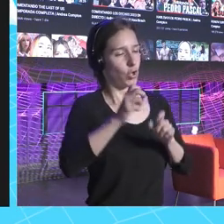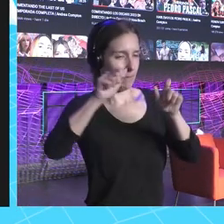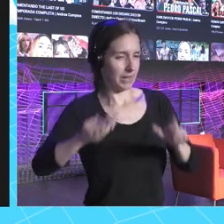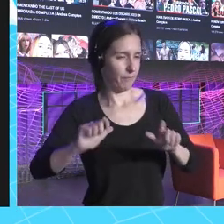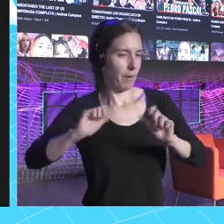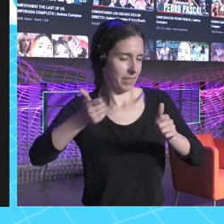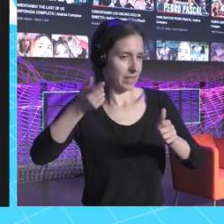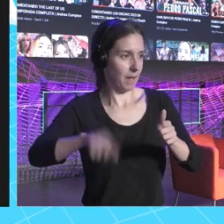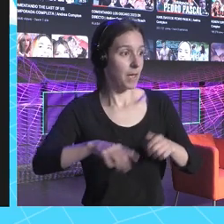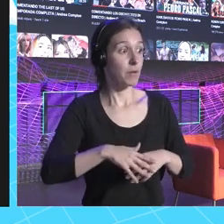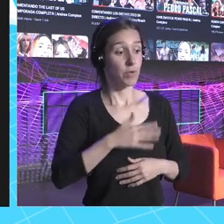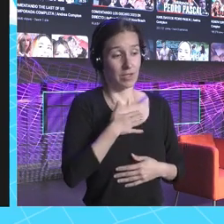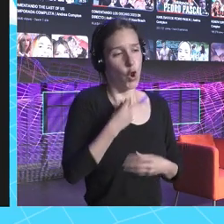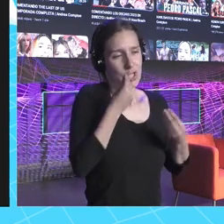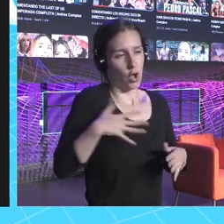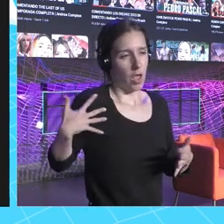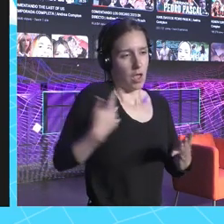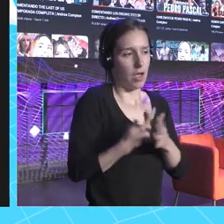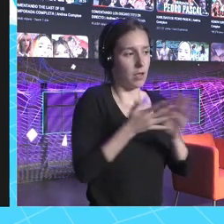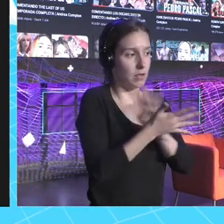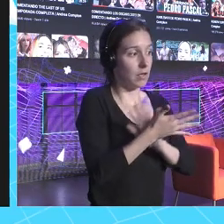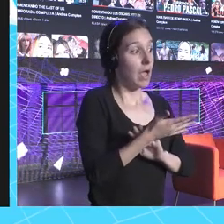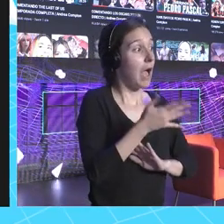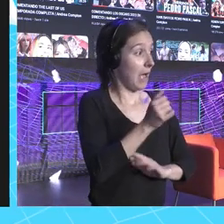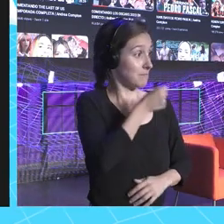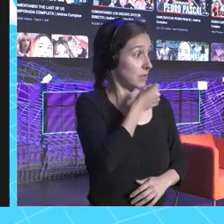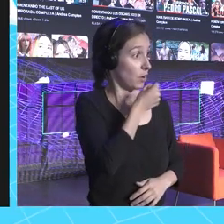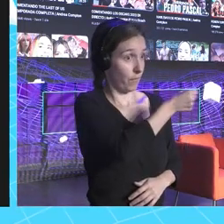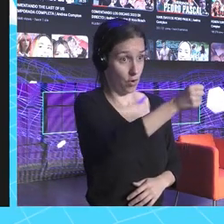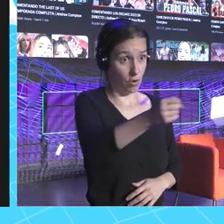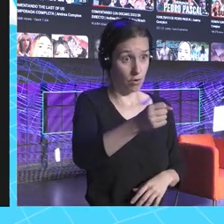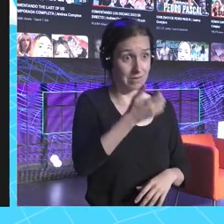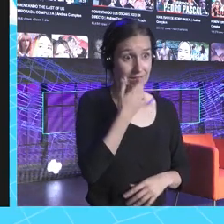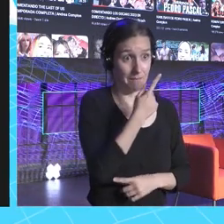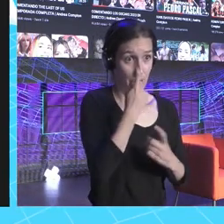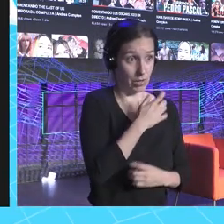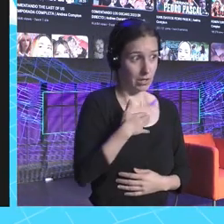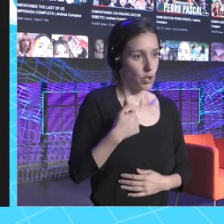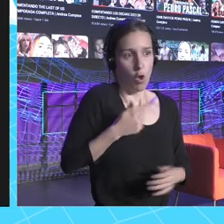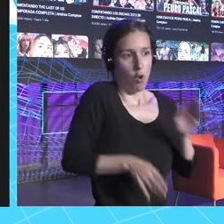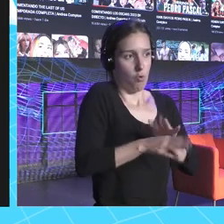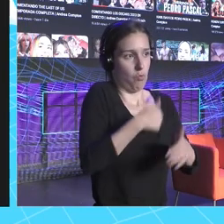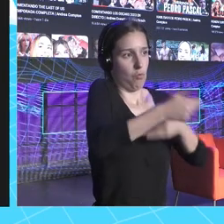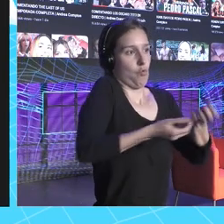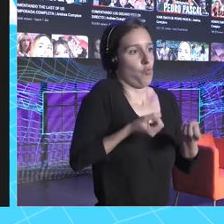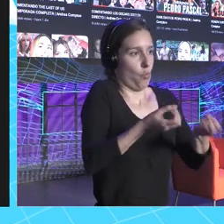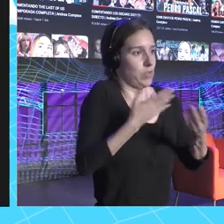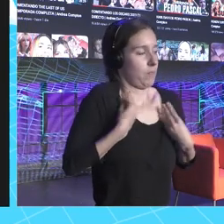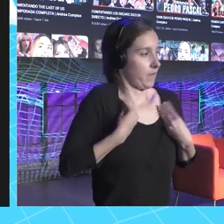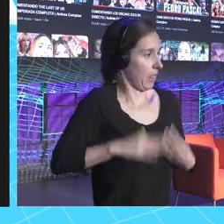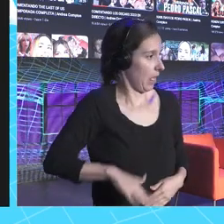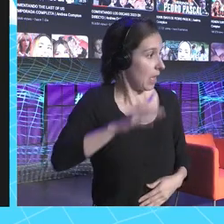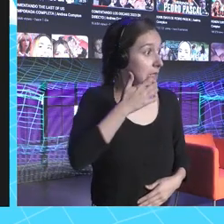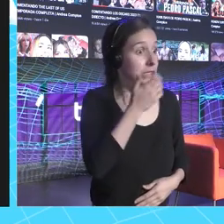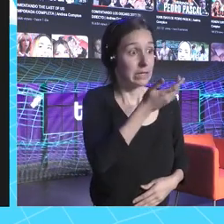contar un poco esta historia. También hay un micrófono que en cualquier momento si queréis hacer alguna pregunta, porque yo voy tirando, os cuento mi vida y a lo mejor doy por hecho alguna cosa.